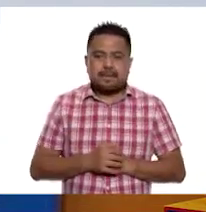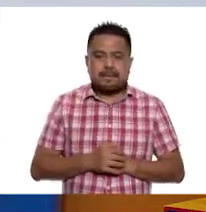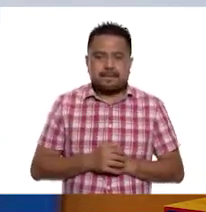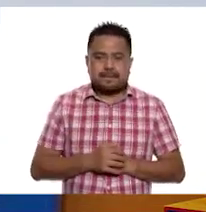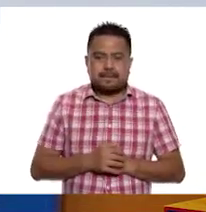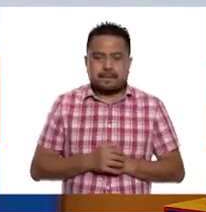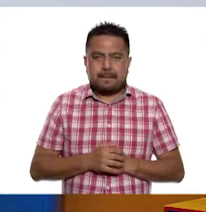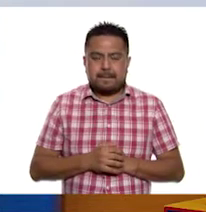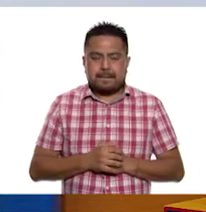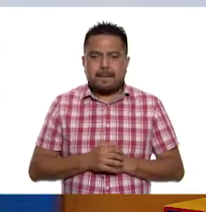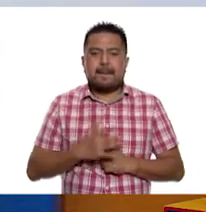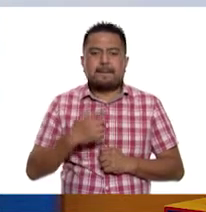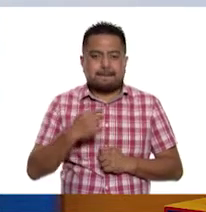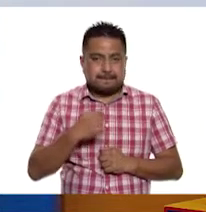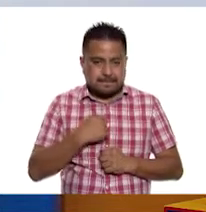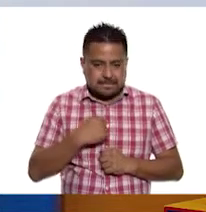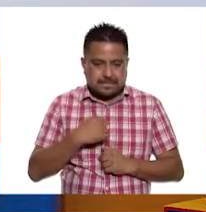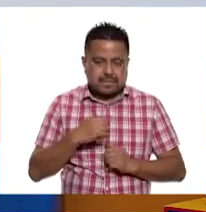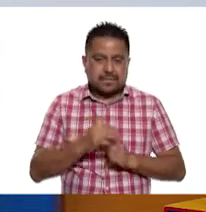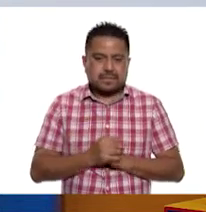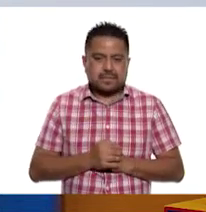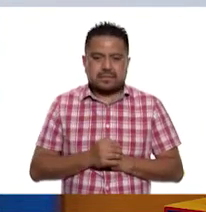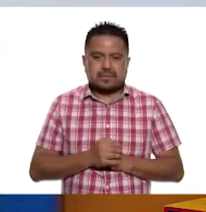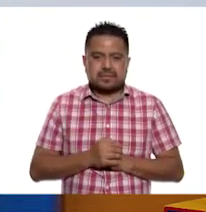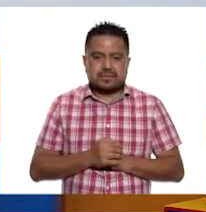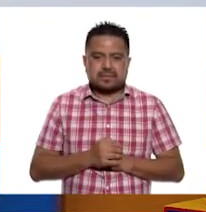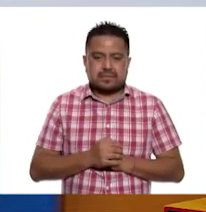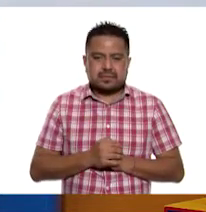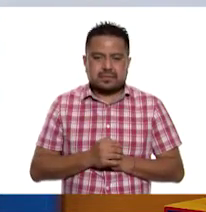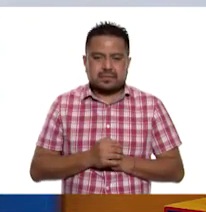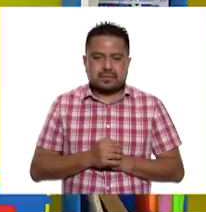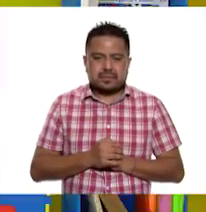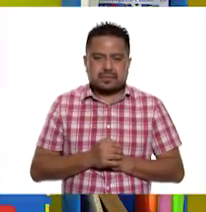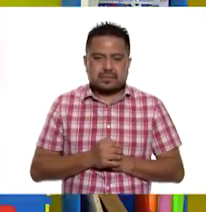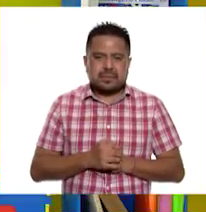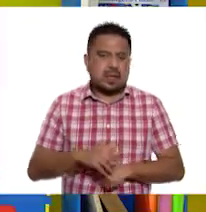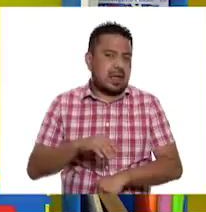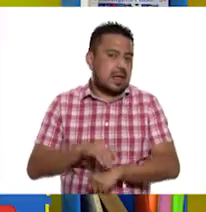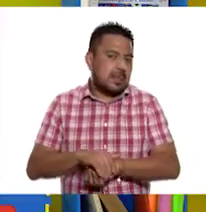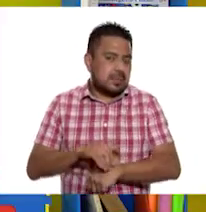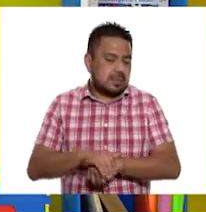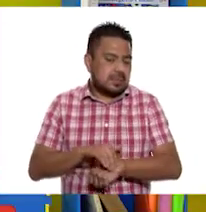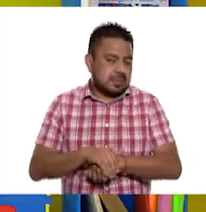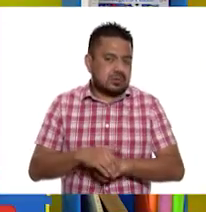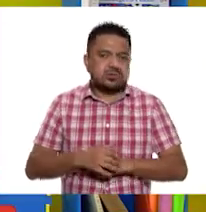A. Mis. Espacio. Espacio. Amigos.